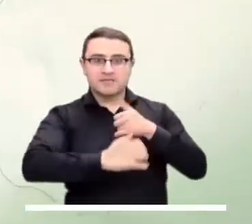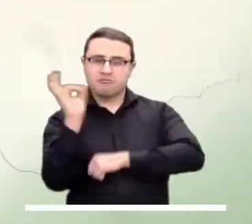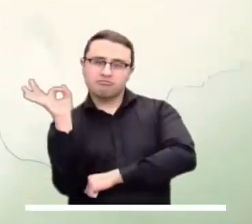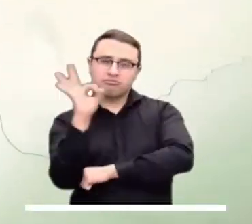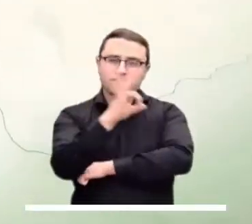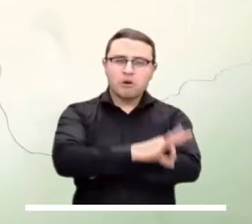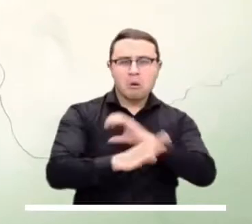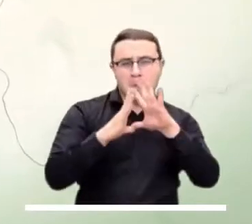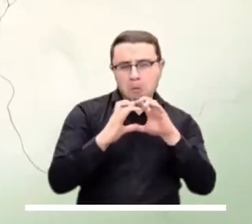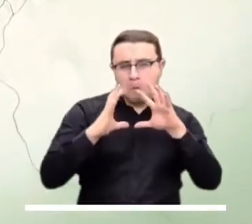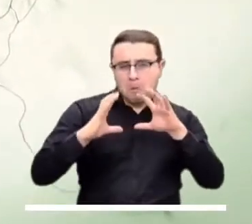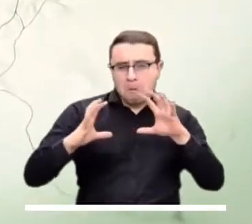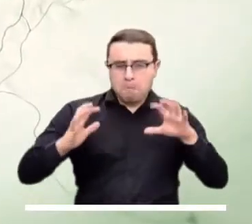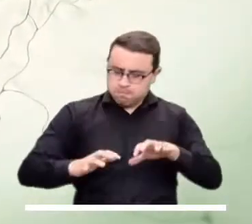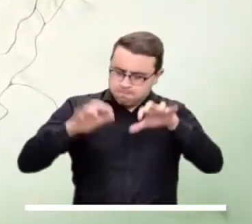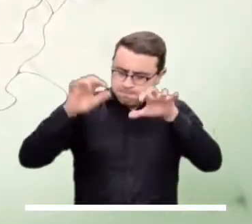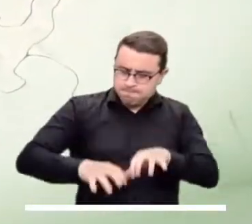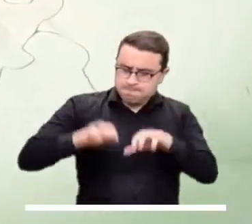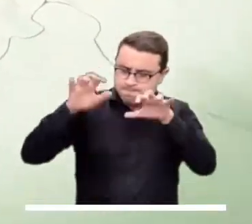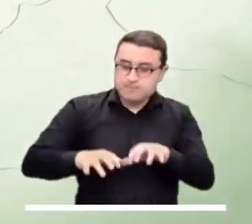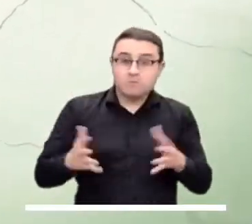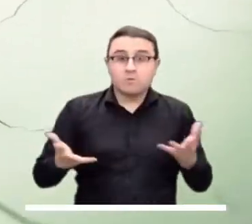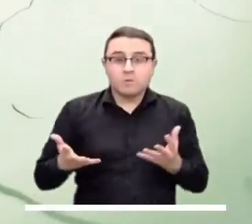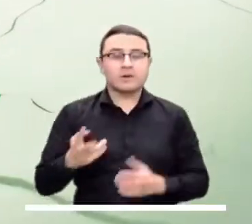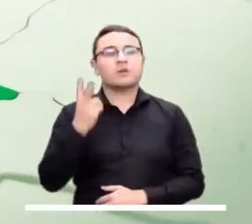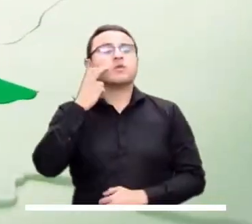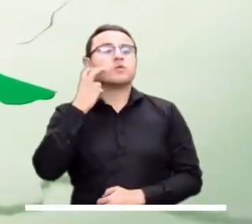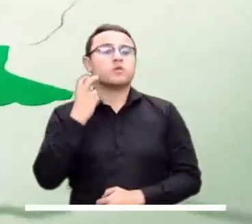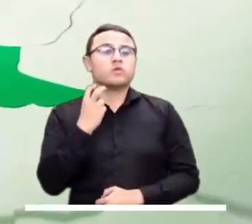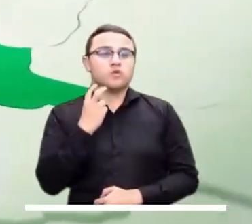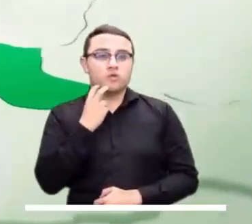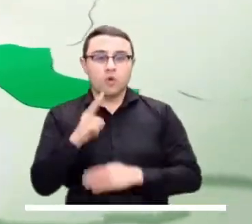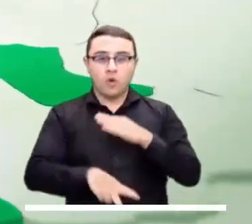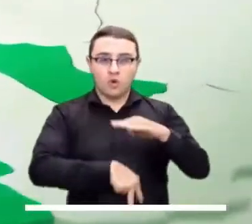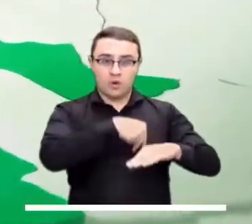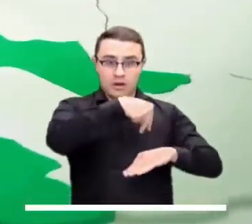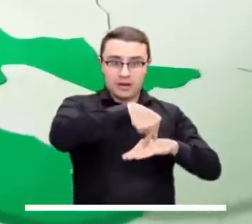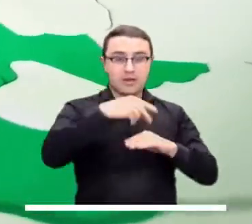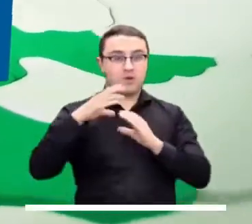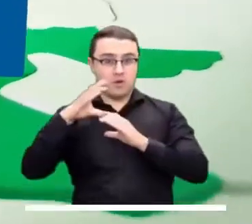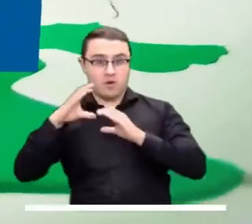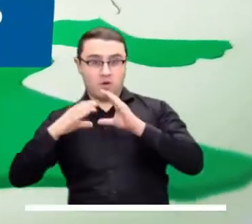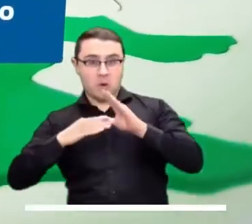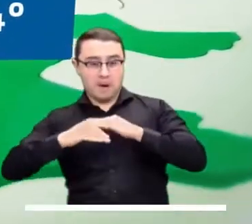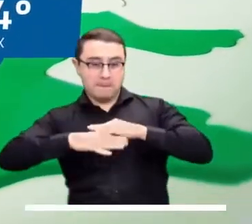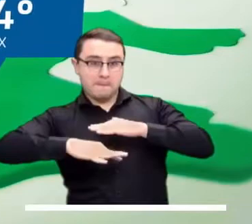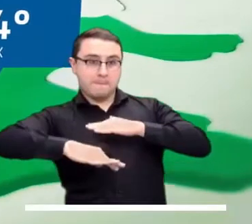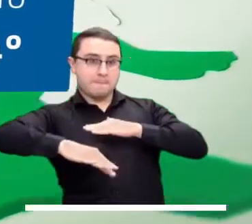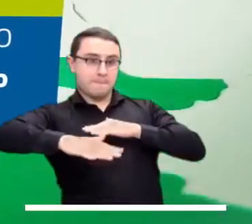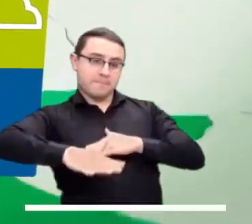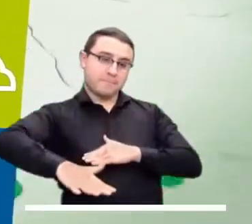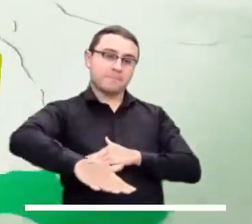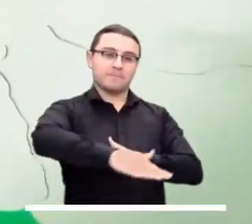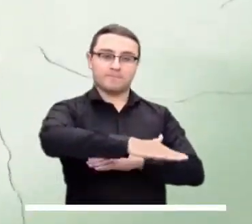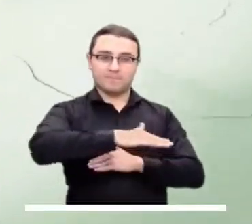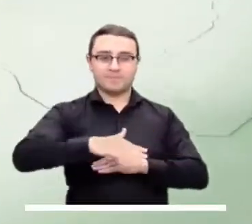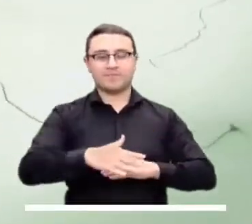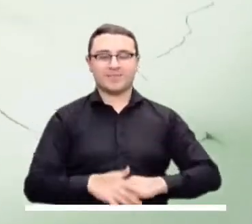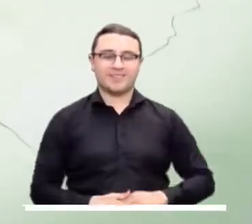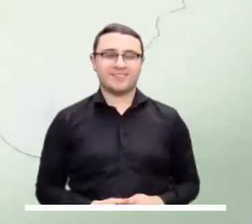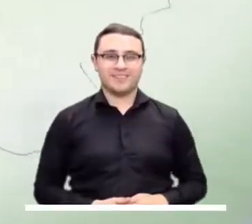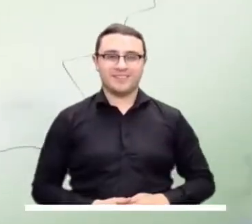Mientras tanto, el Pacífico espera una jornada con abundante nubosidad y lluvias sectorizadas en Chocó y el litoral de Nariño y Cauca.